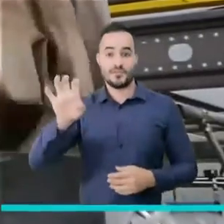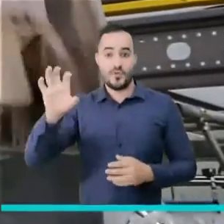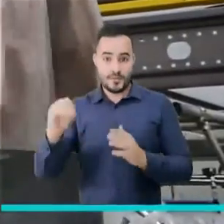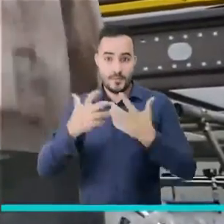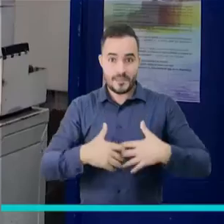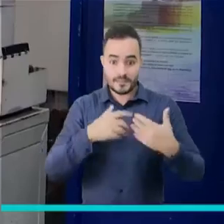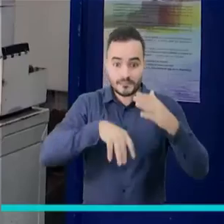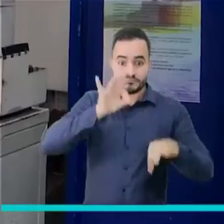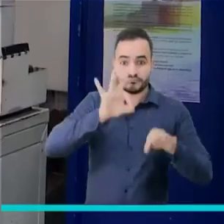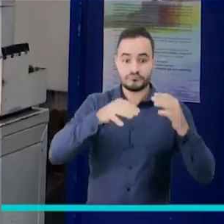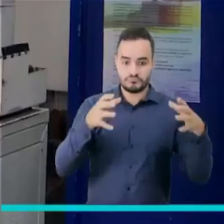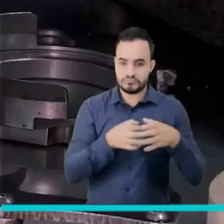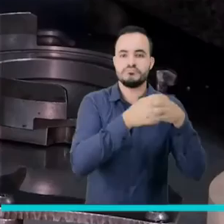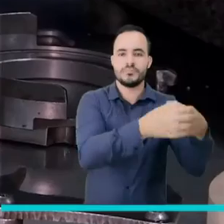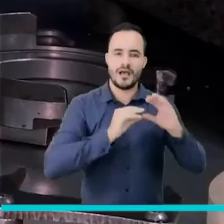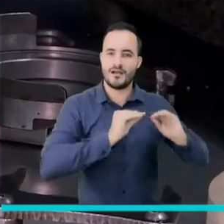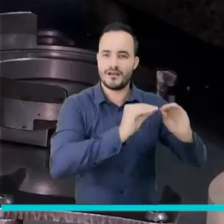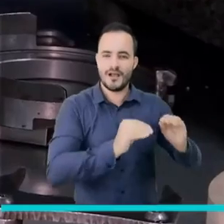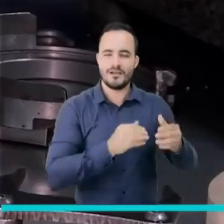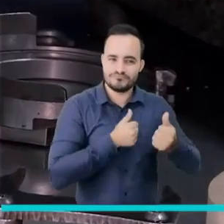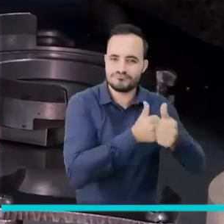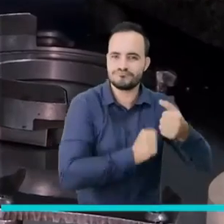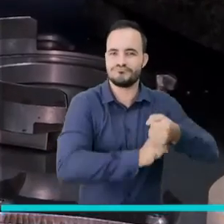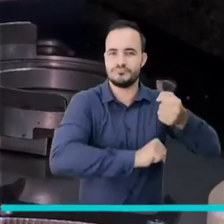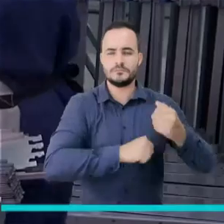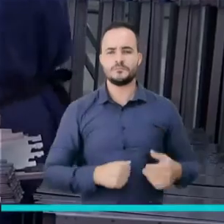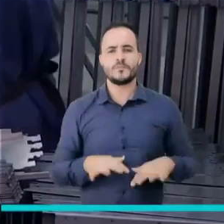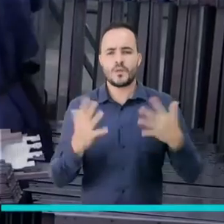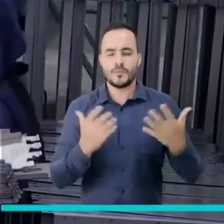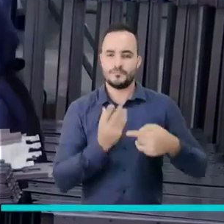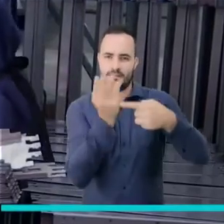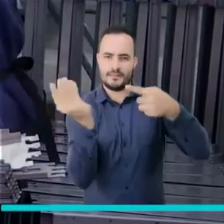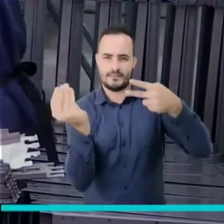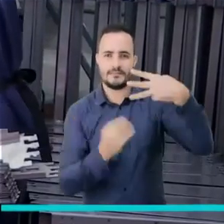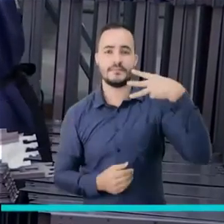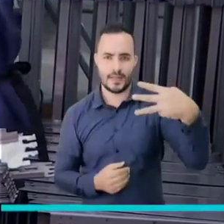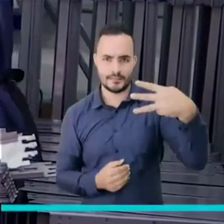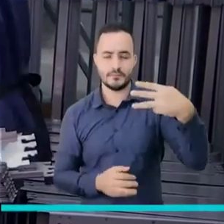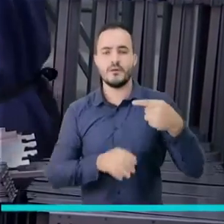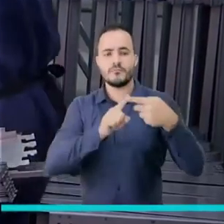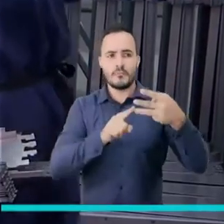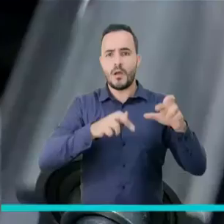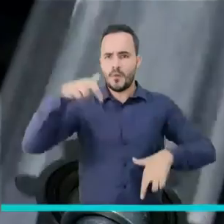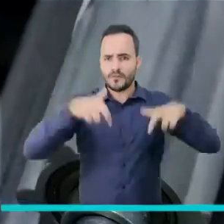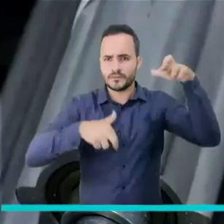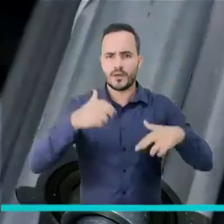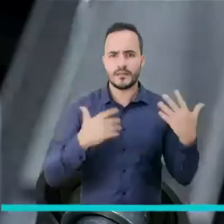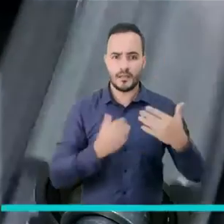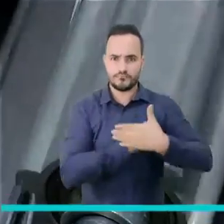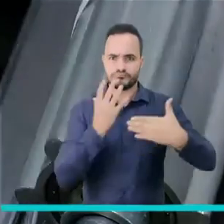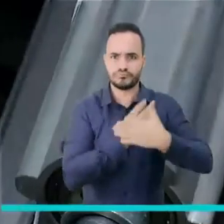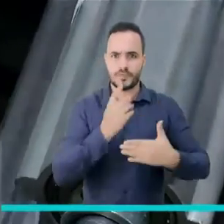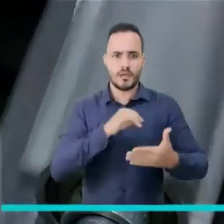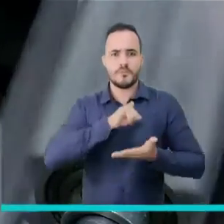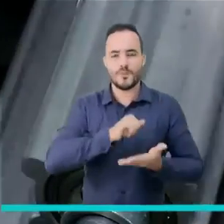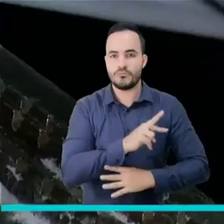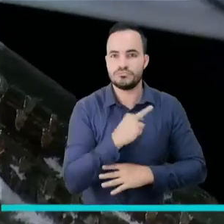fortalecimiento de 390 empresas de todos los sectores. Dicha convocatoria está dividida en tres componentes que contarán con